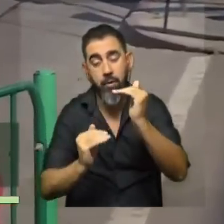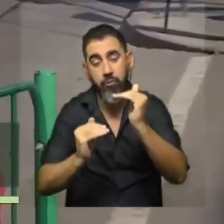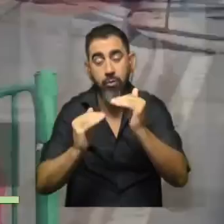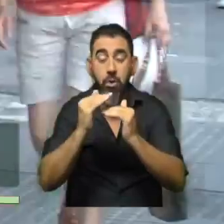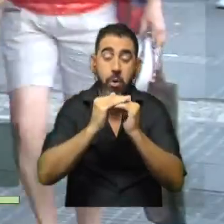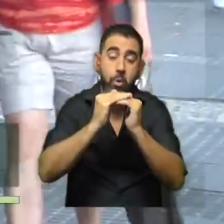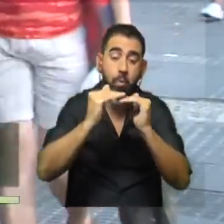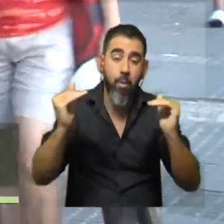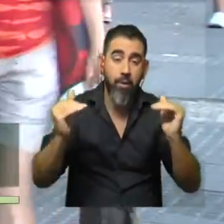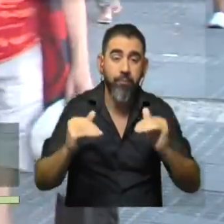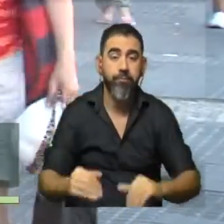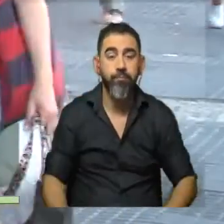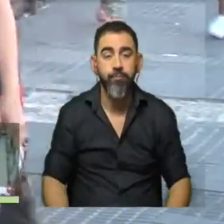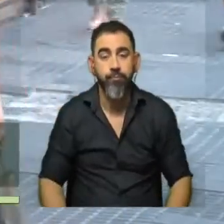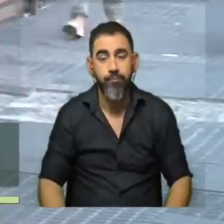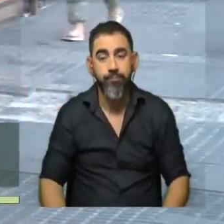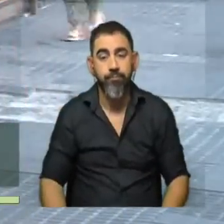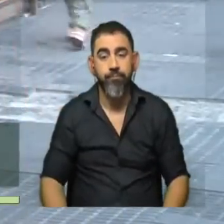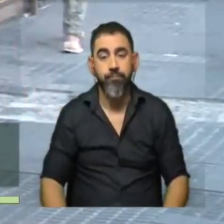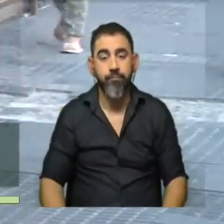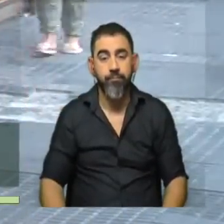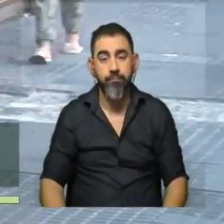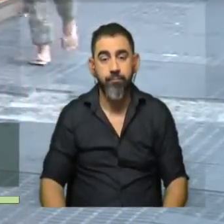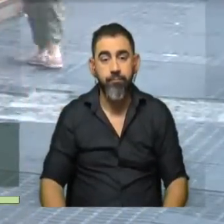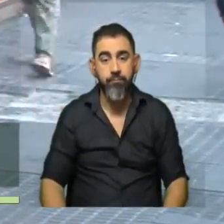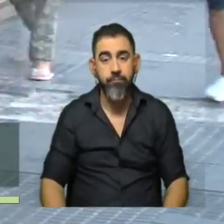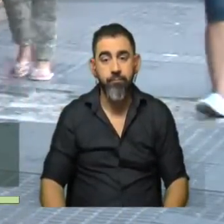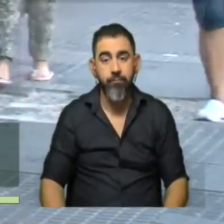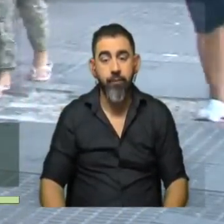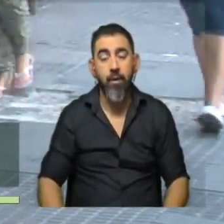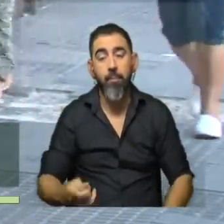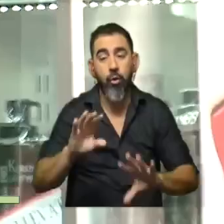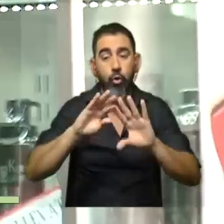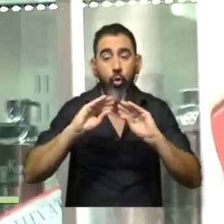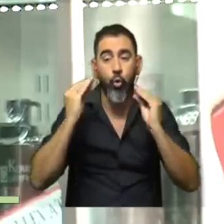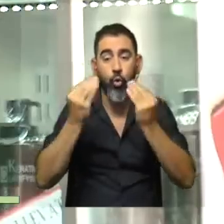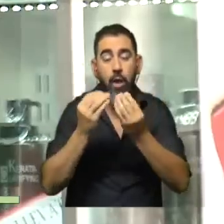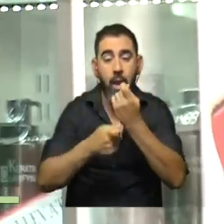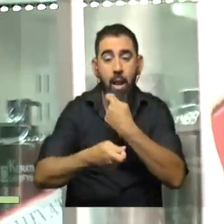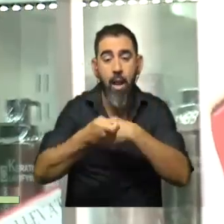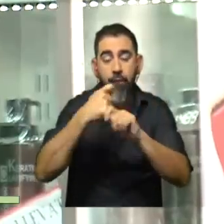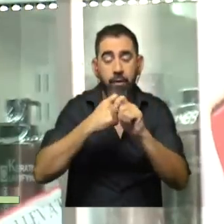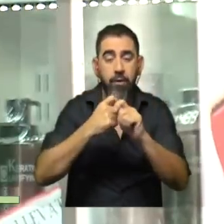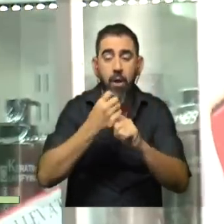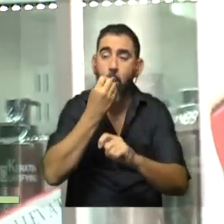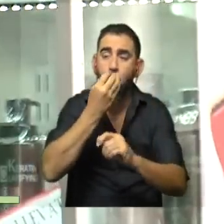esperado, pero en el conjunto las ventas digamos que están en un nivel similar al de otros